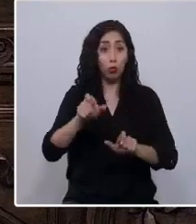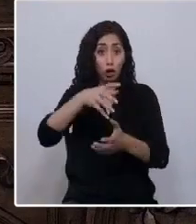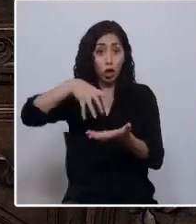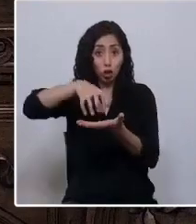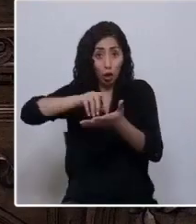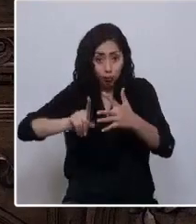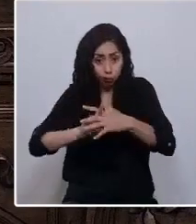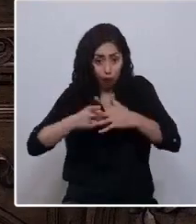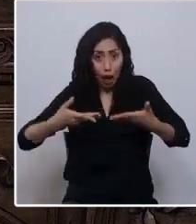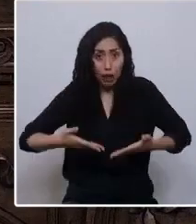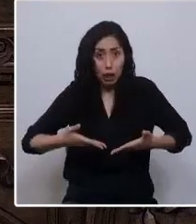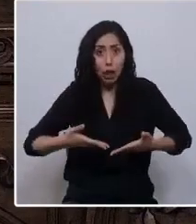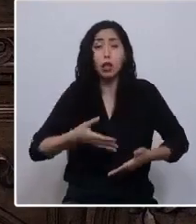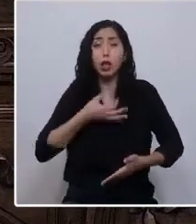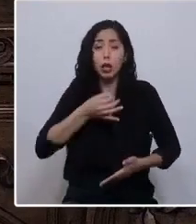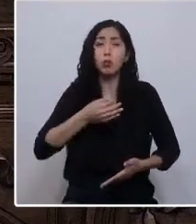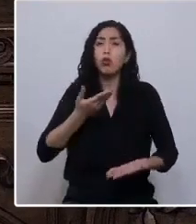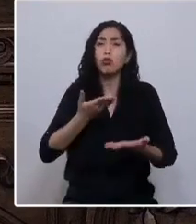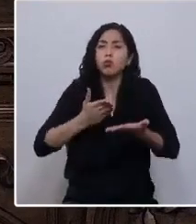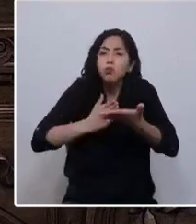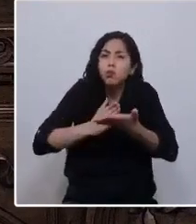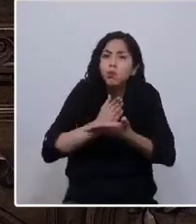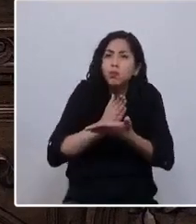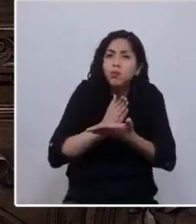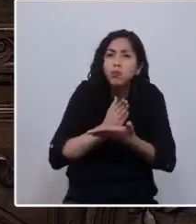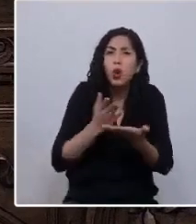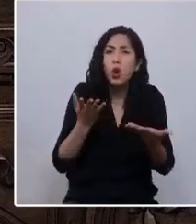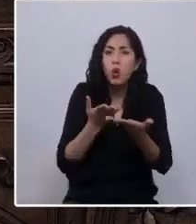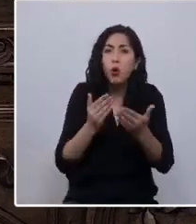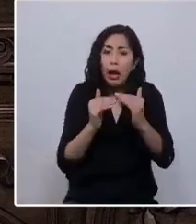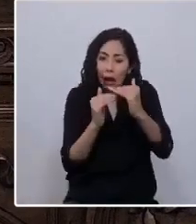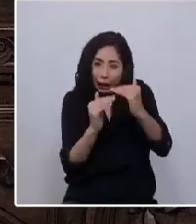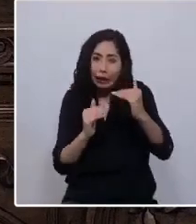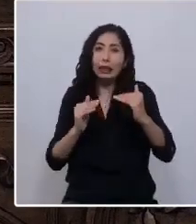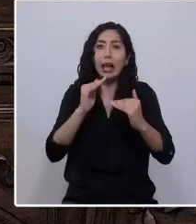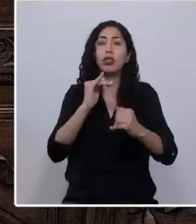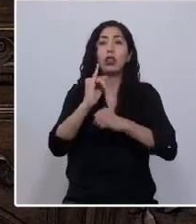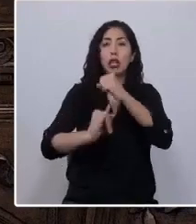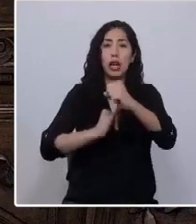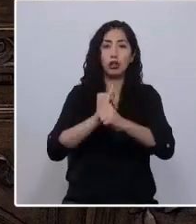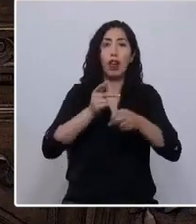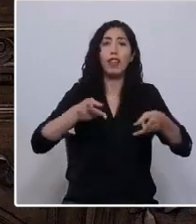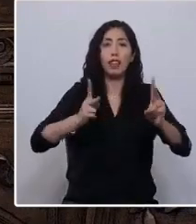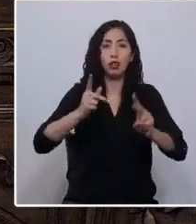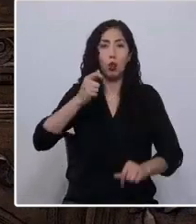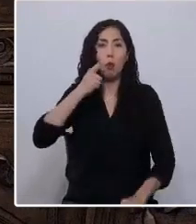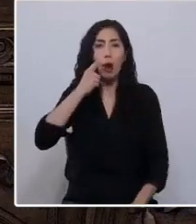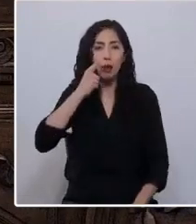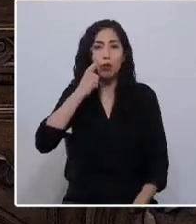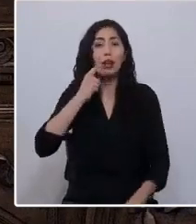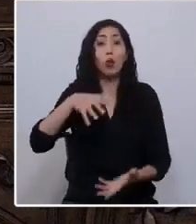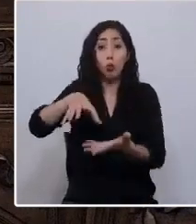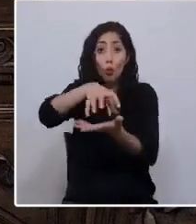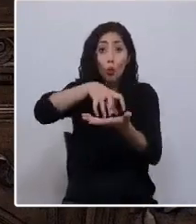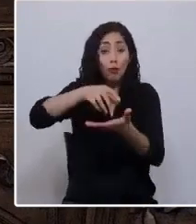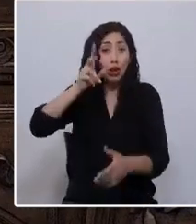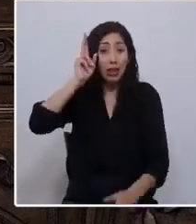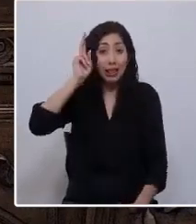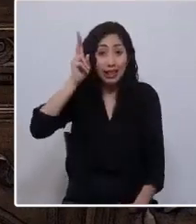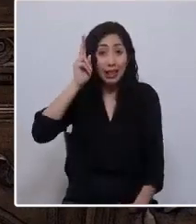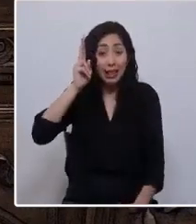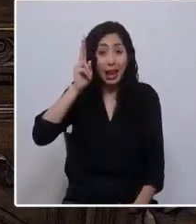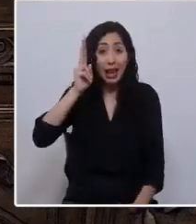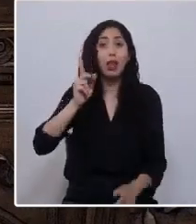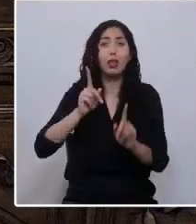establecido que nuestro punto de partida son los estándares internacionales de los derechos humanos que los pueblos indígenas y que están